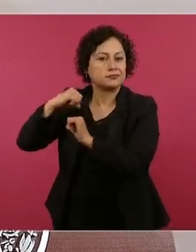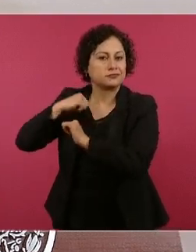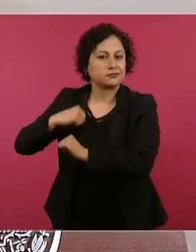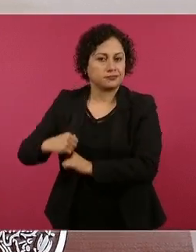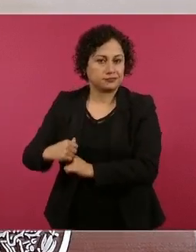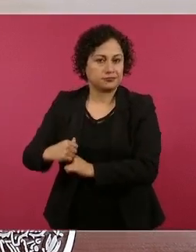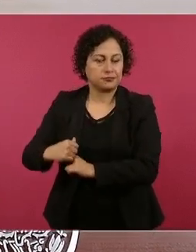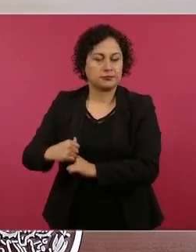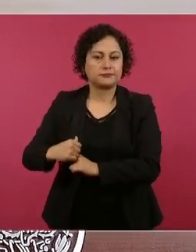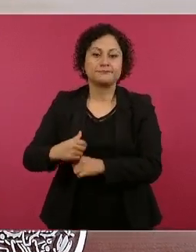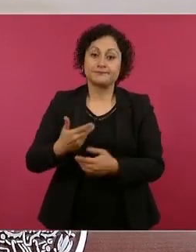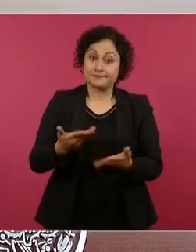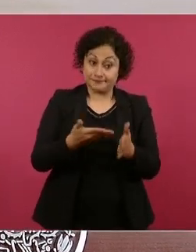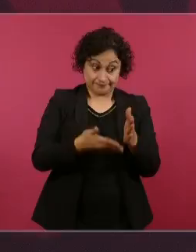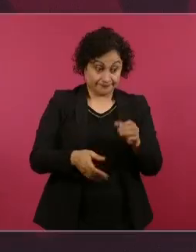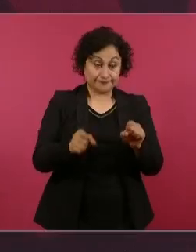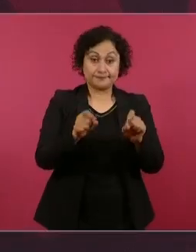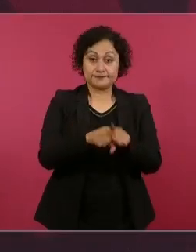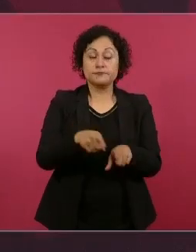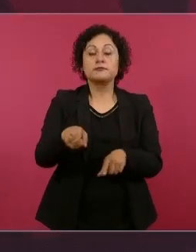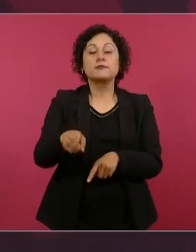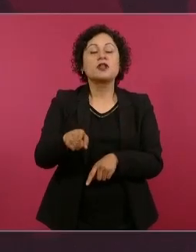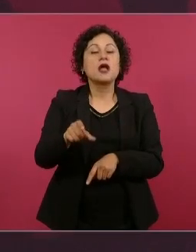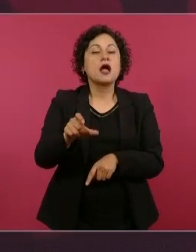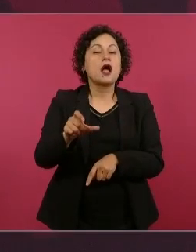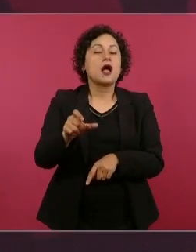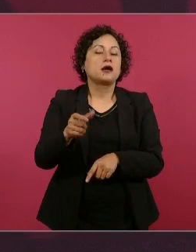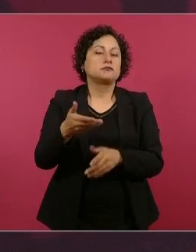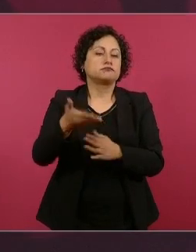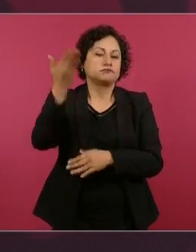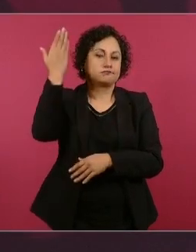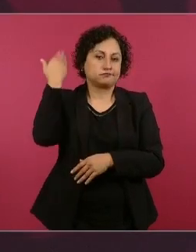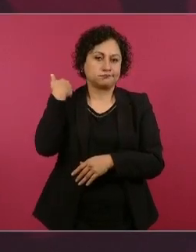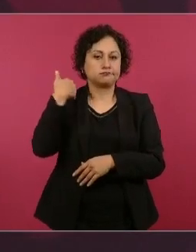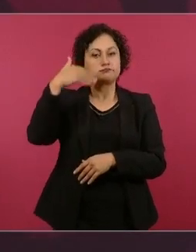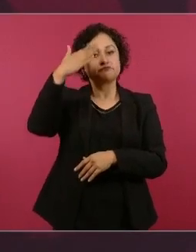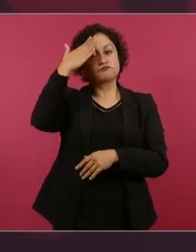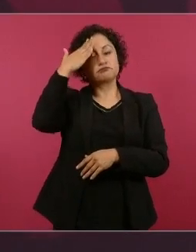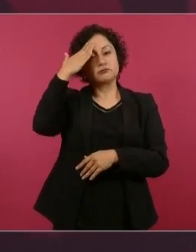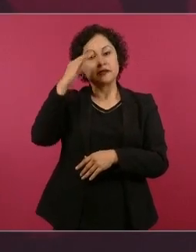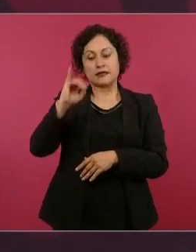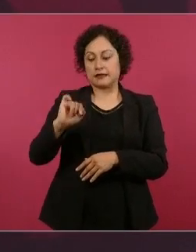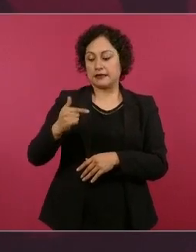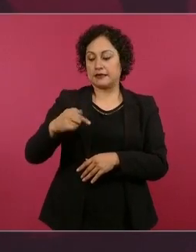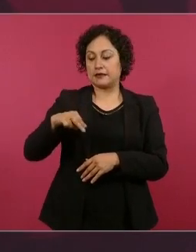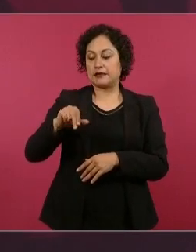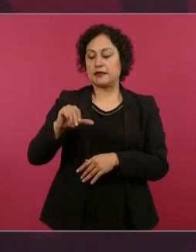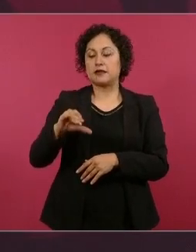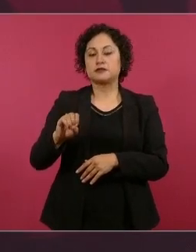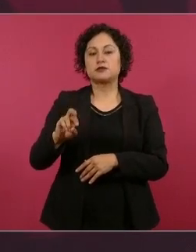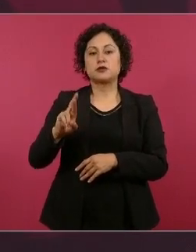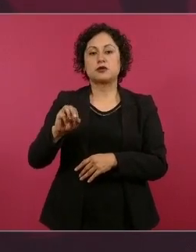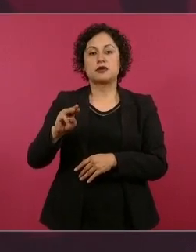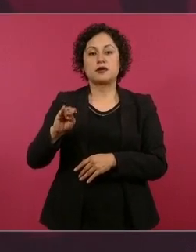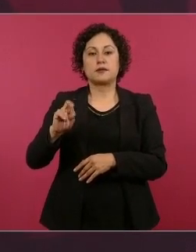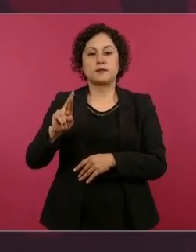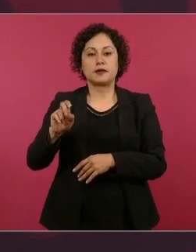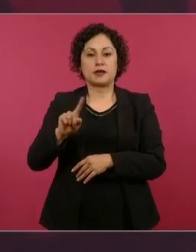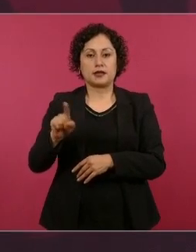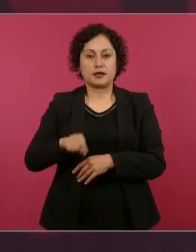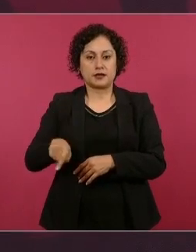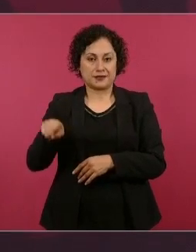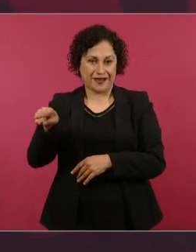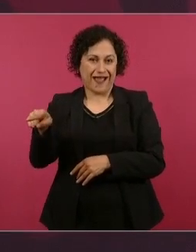decía, yo me hinco donde se hinque el pueblo.